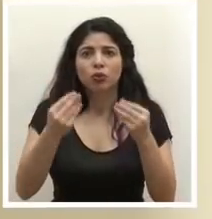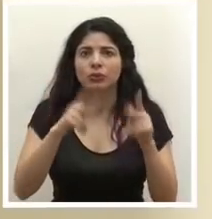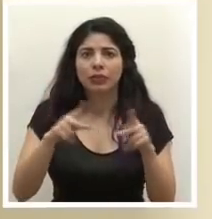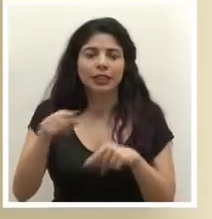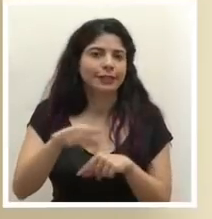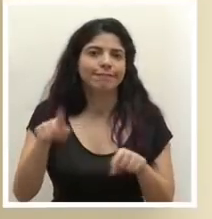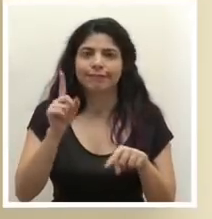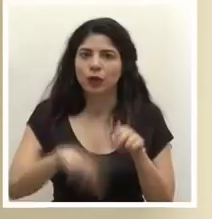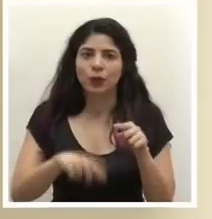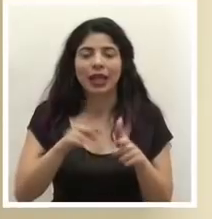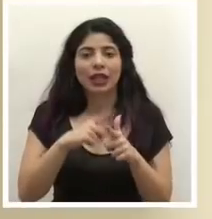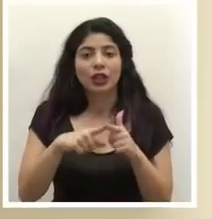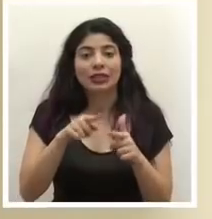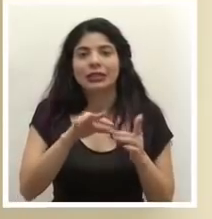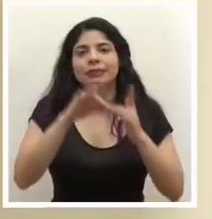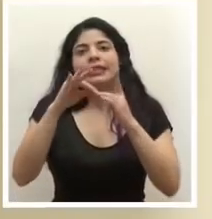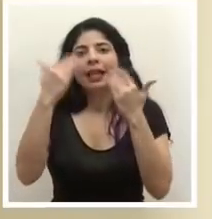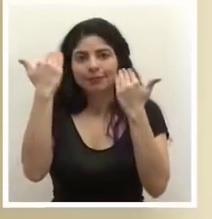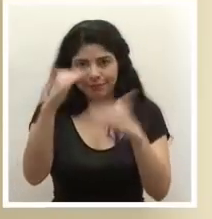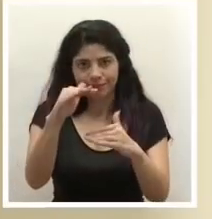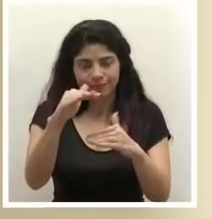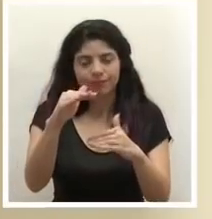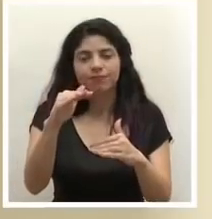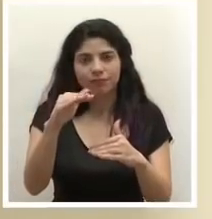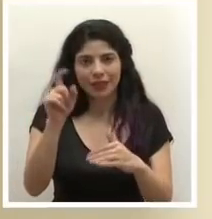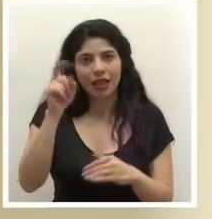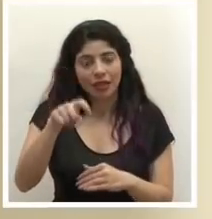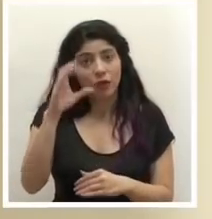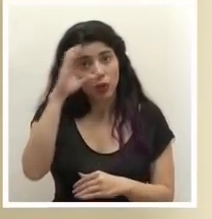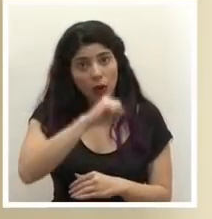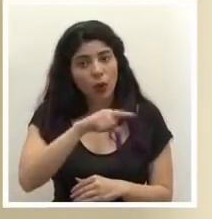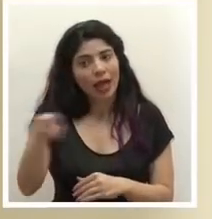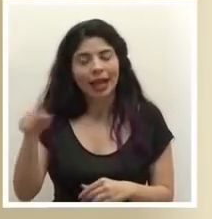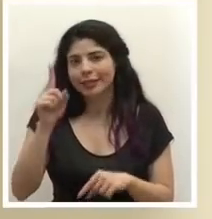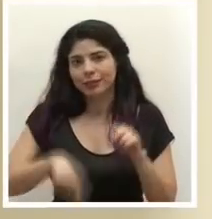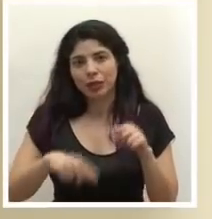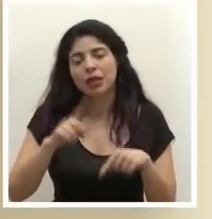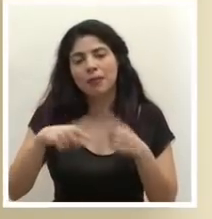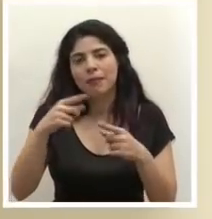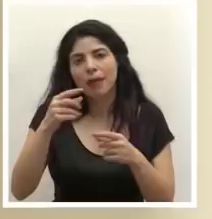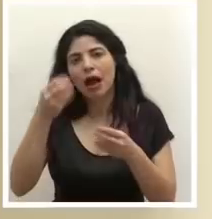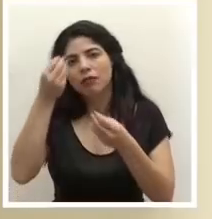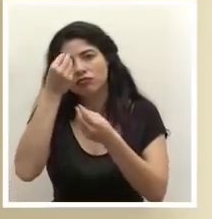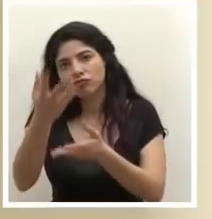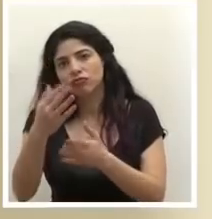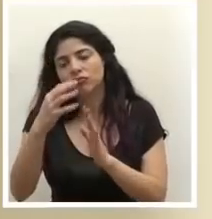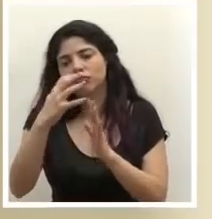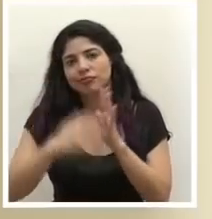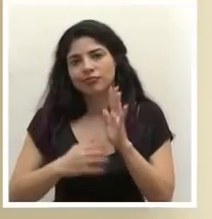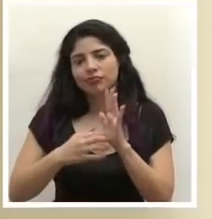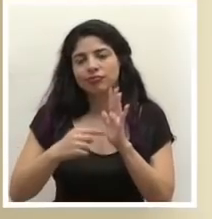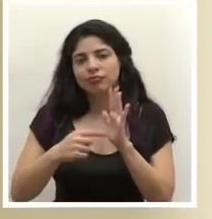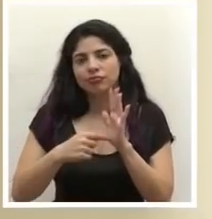personas esta es una condición excepcional que tenemos que considerar y que también se estará comunicando en la resolución según lo que